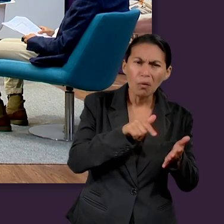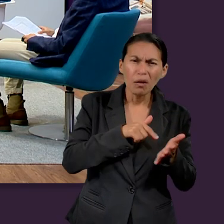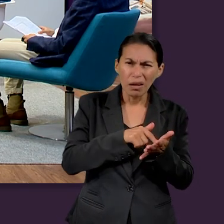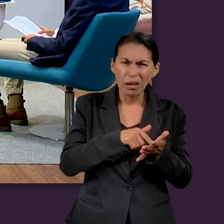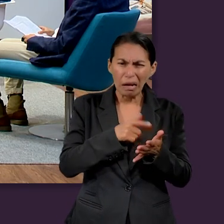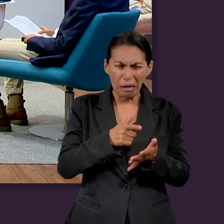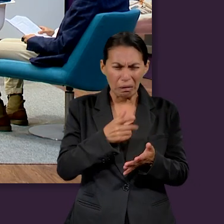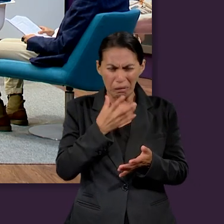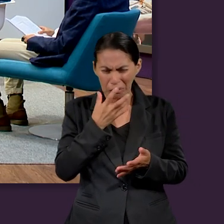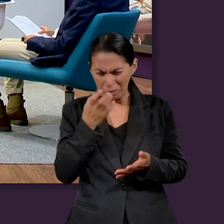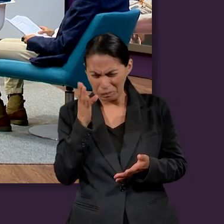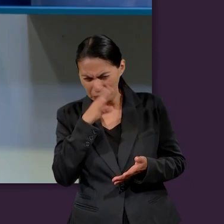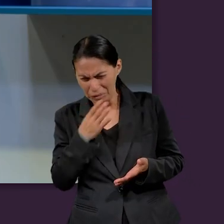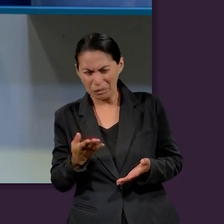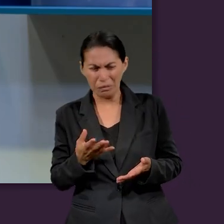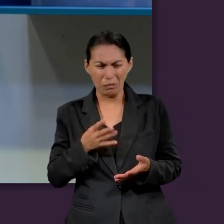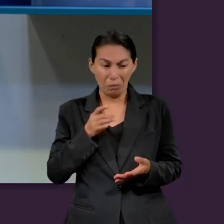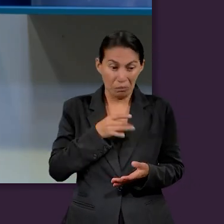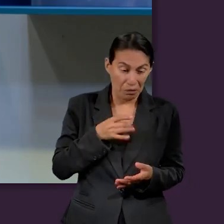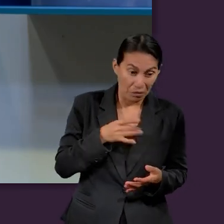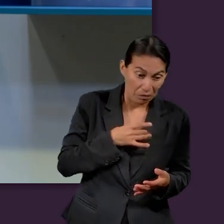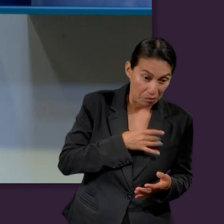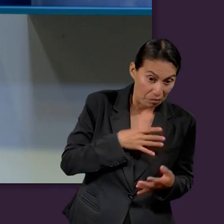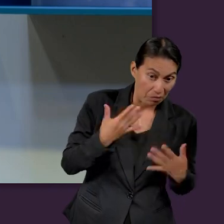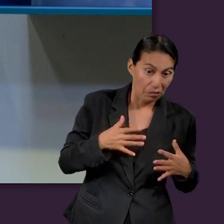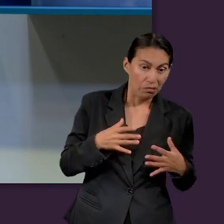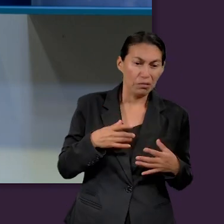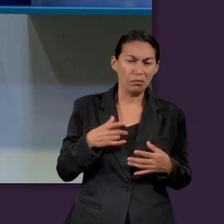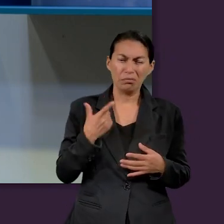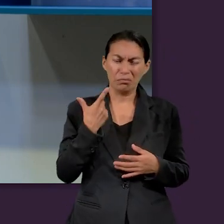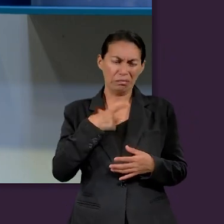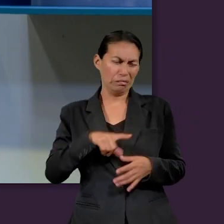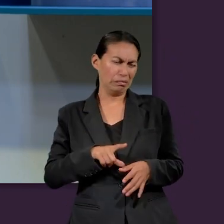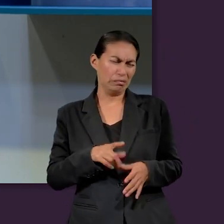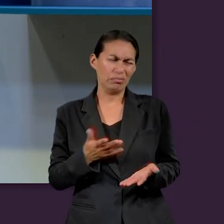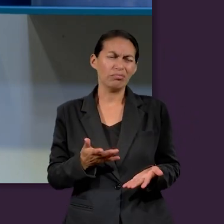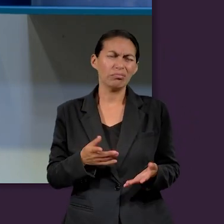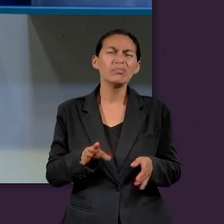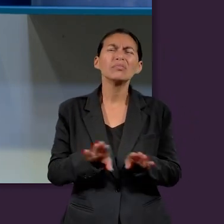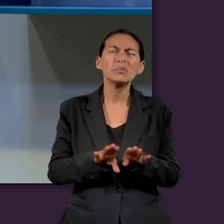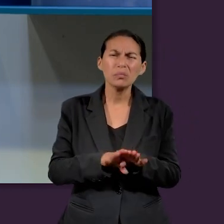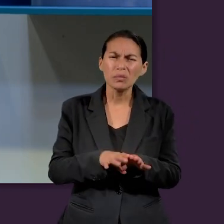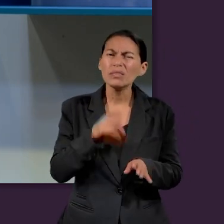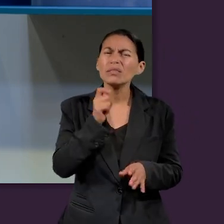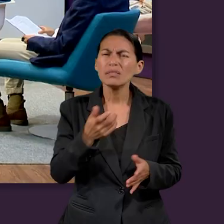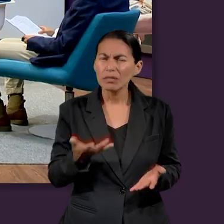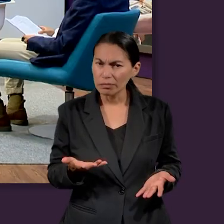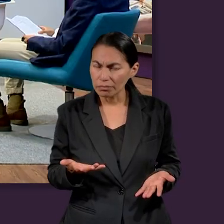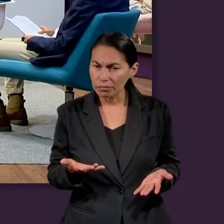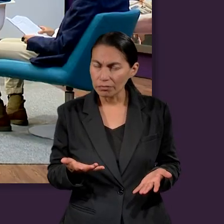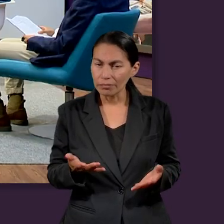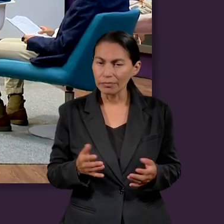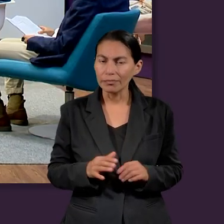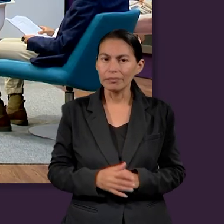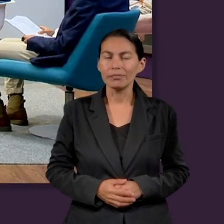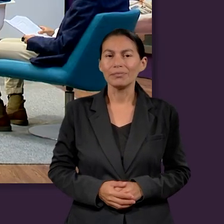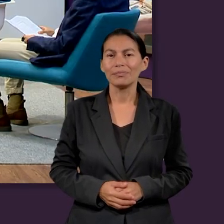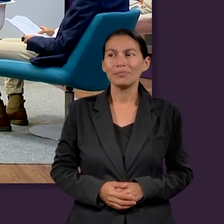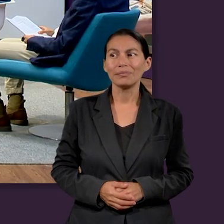¿Sería tétrico? ¿Sería un lugar no agradable? ¿Cómo era el Edén?